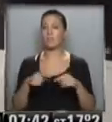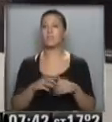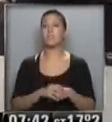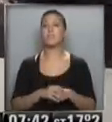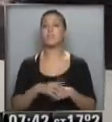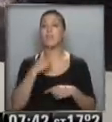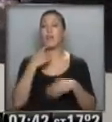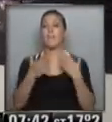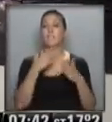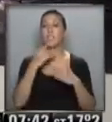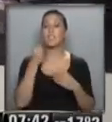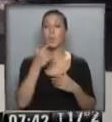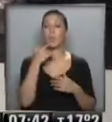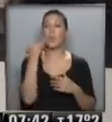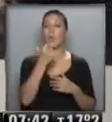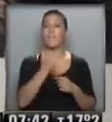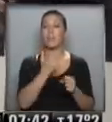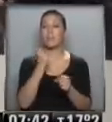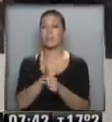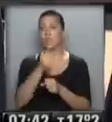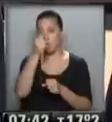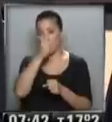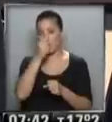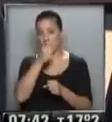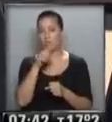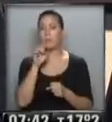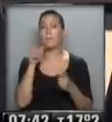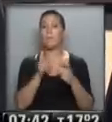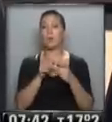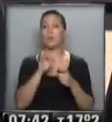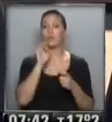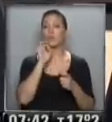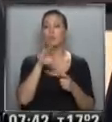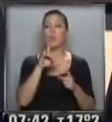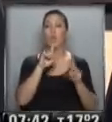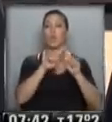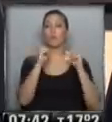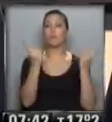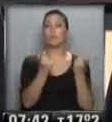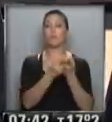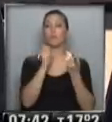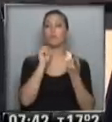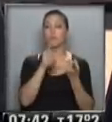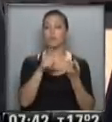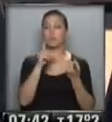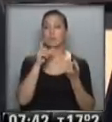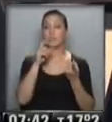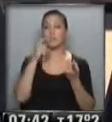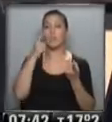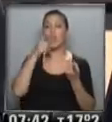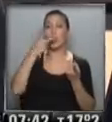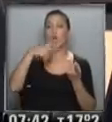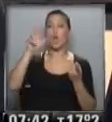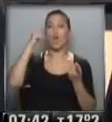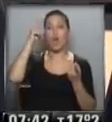hablando de jueves a domingo, película que solamente vas a poder ver en una sala, en la sala de Apoldo Lugones, que está en el octavo piso del